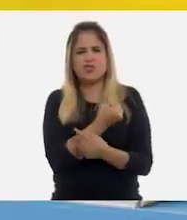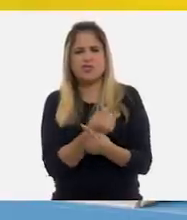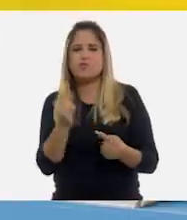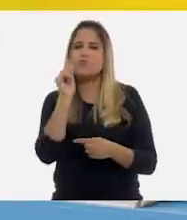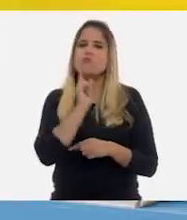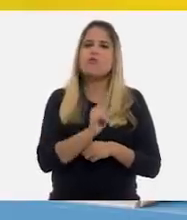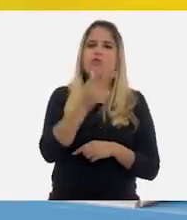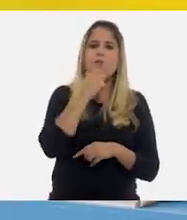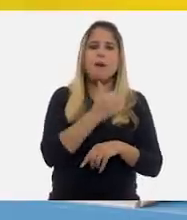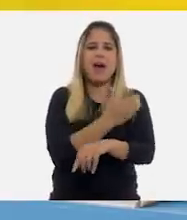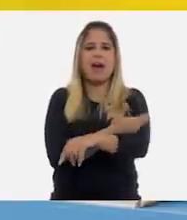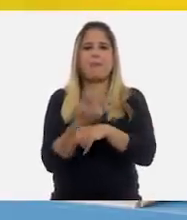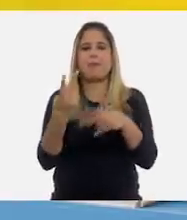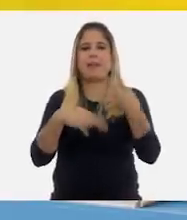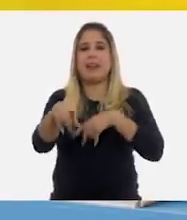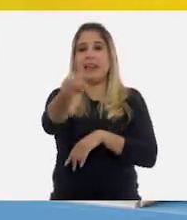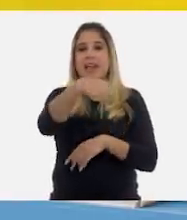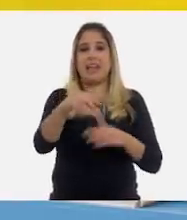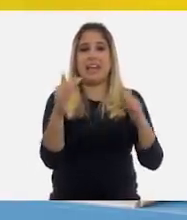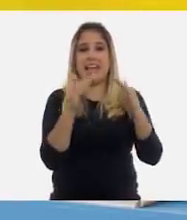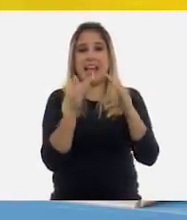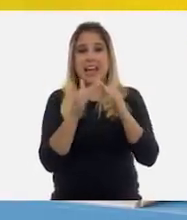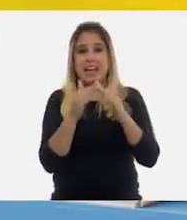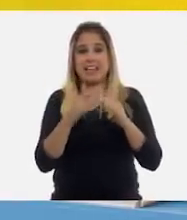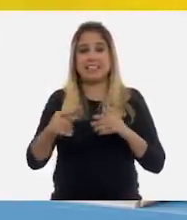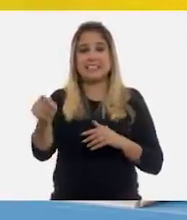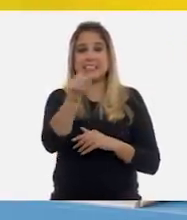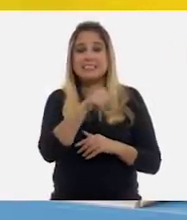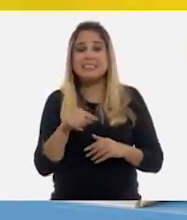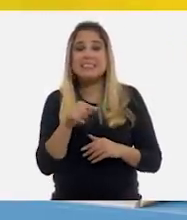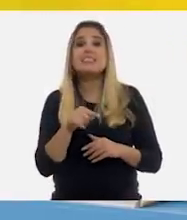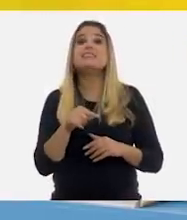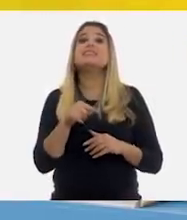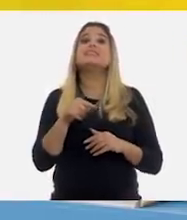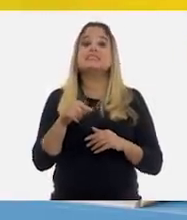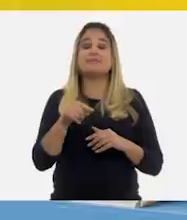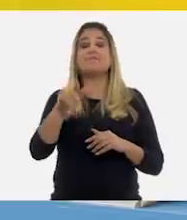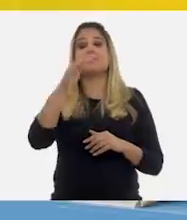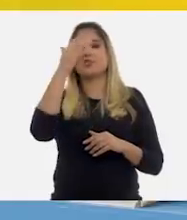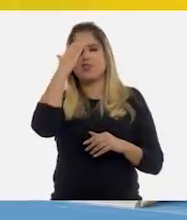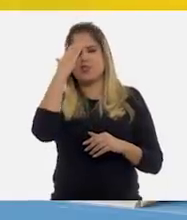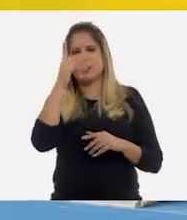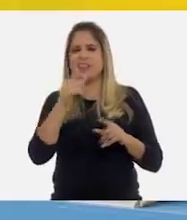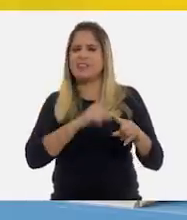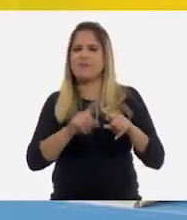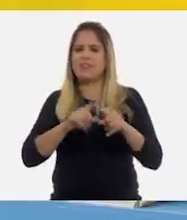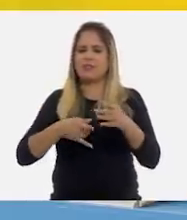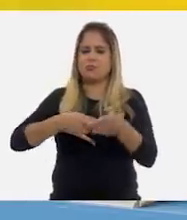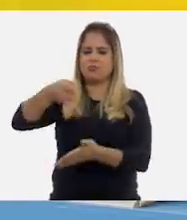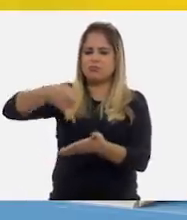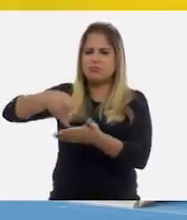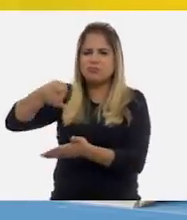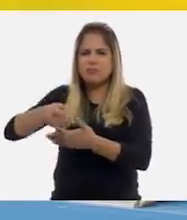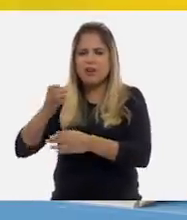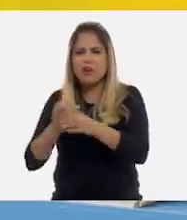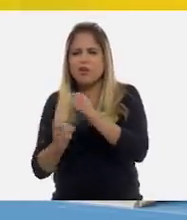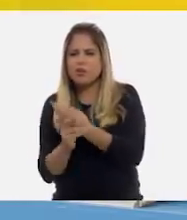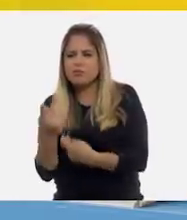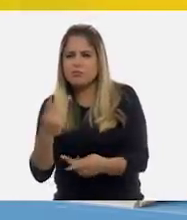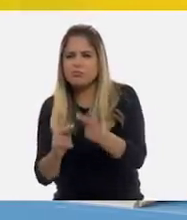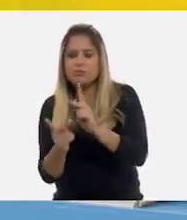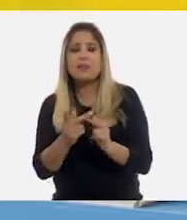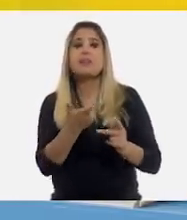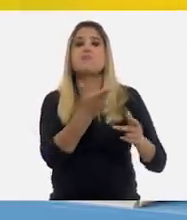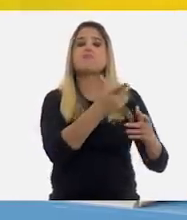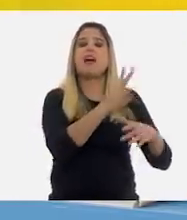que nos acompañan desde su casa, así como tú y yo, reconocemos los productos agrícolas y ganaderos. ¿Me podrías